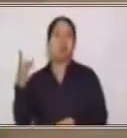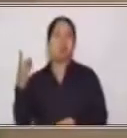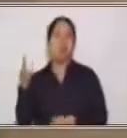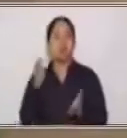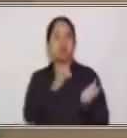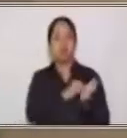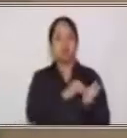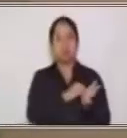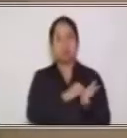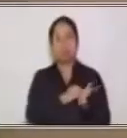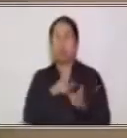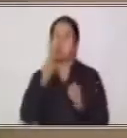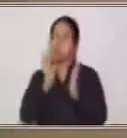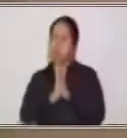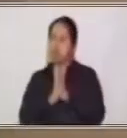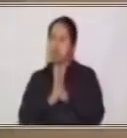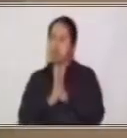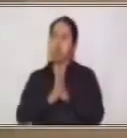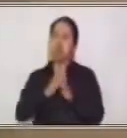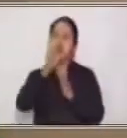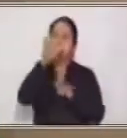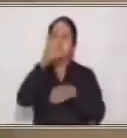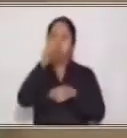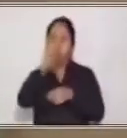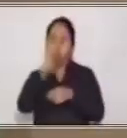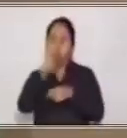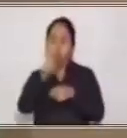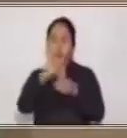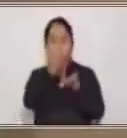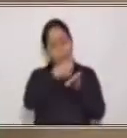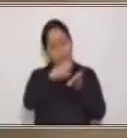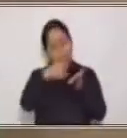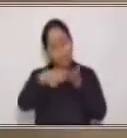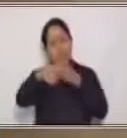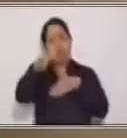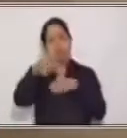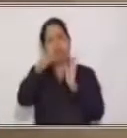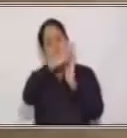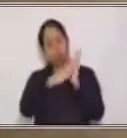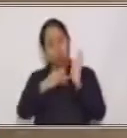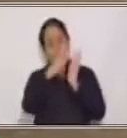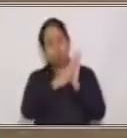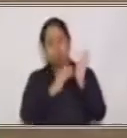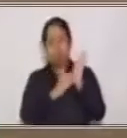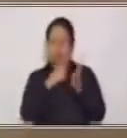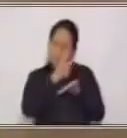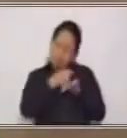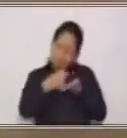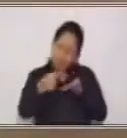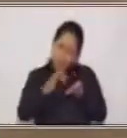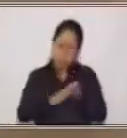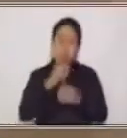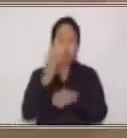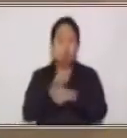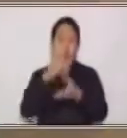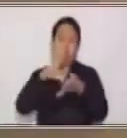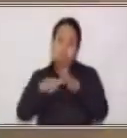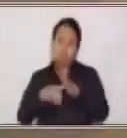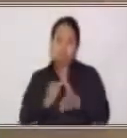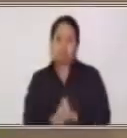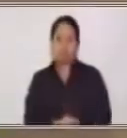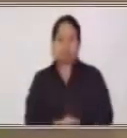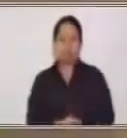vayas tomando nota de todo esto y que lo puedas utilizar para casos posteriores. Ten presente,